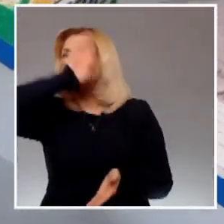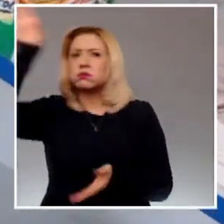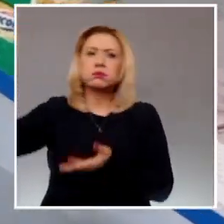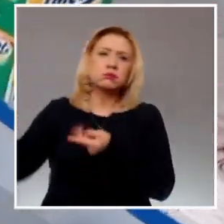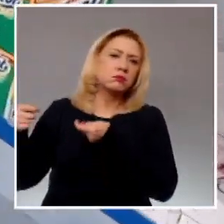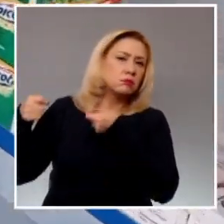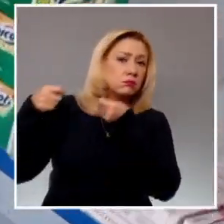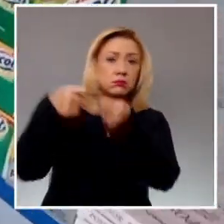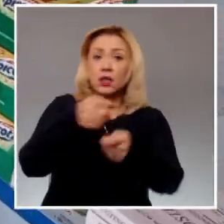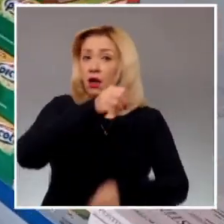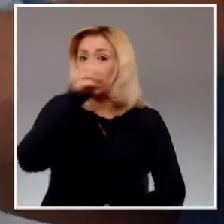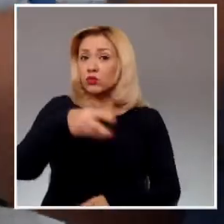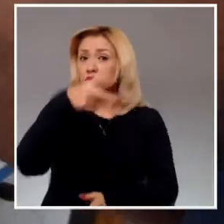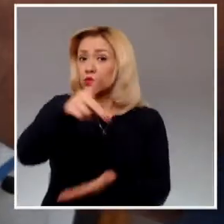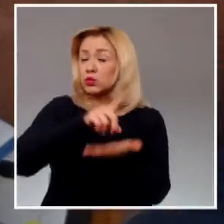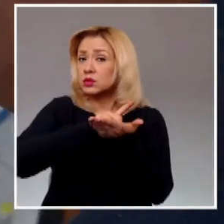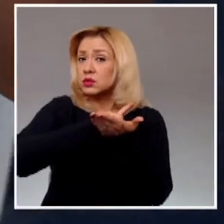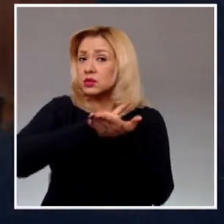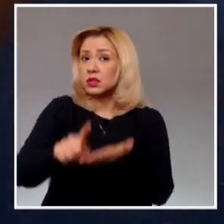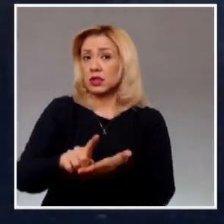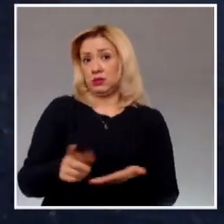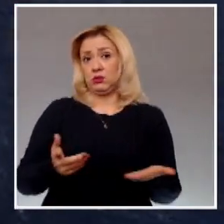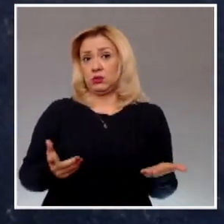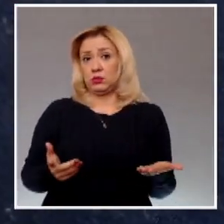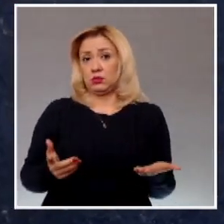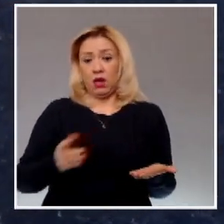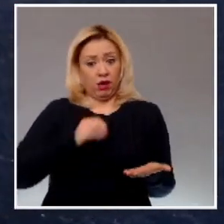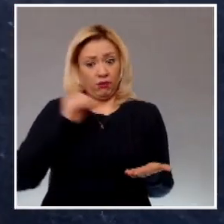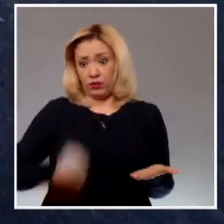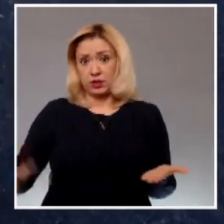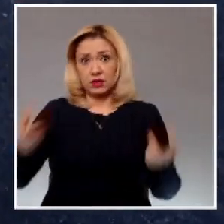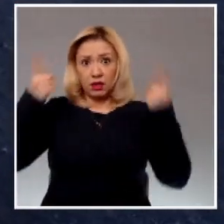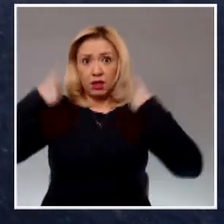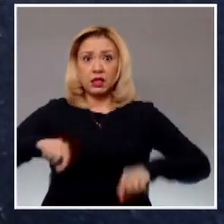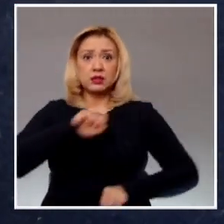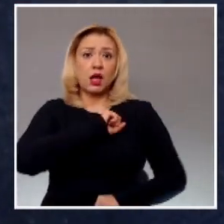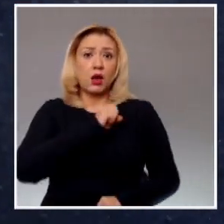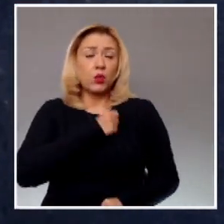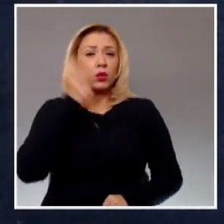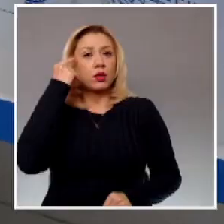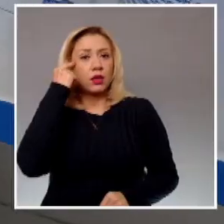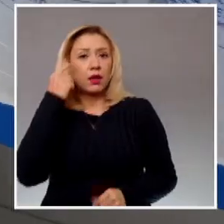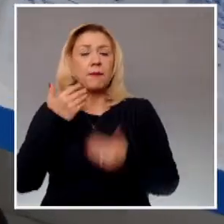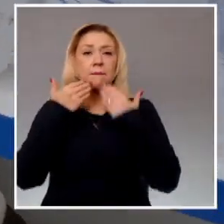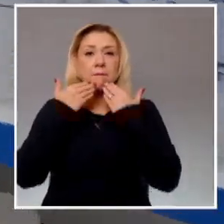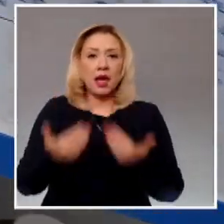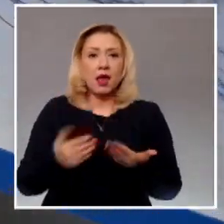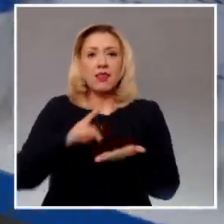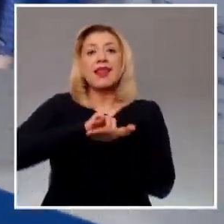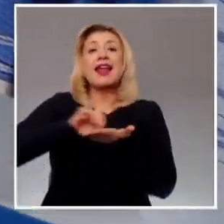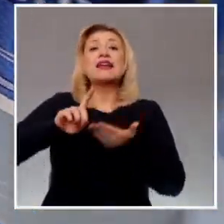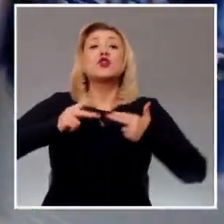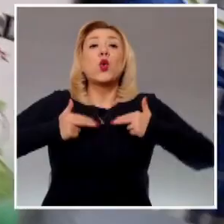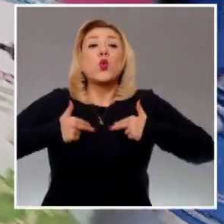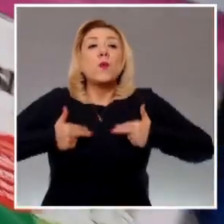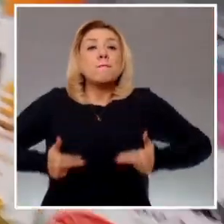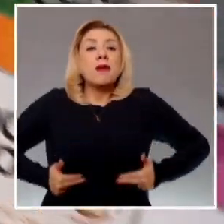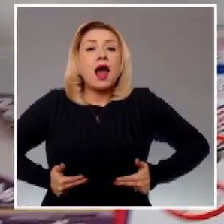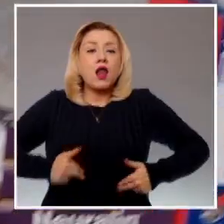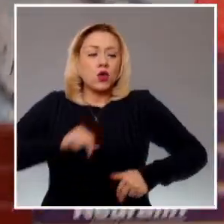más alto nivel posible de salud física y mental. El derecho humano a la salud, previsto en el artículo cuarto